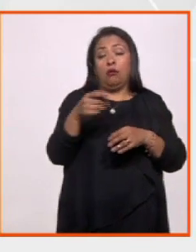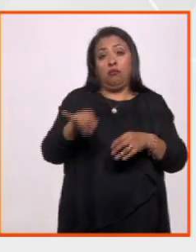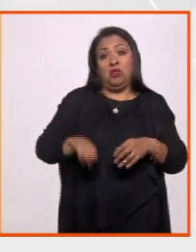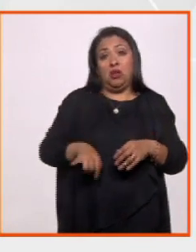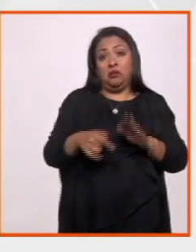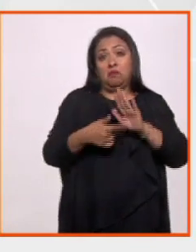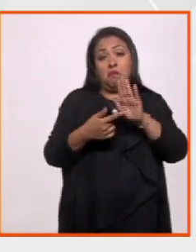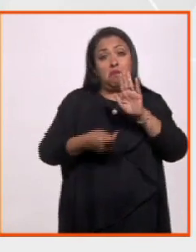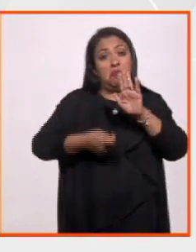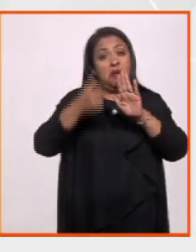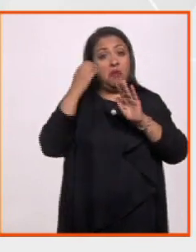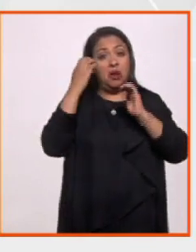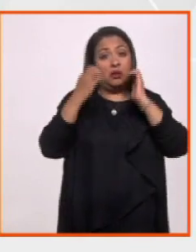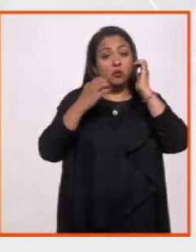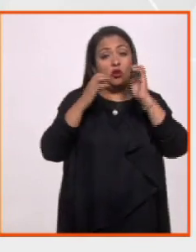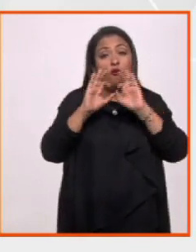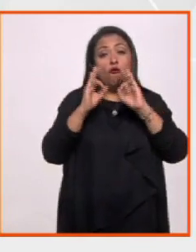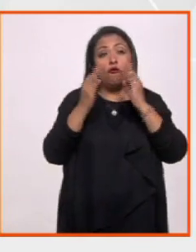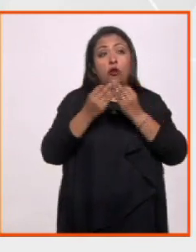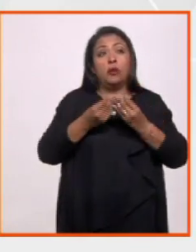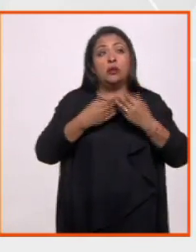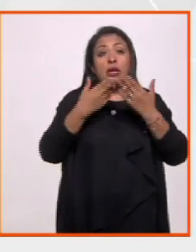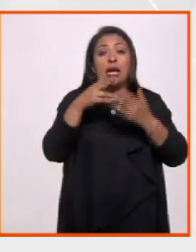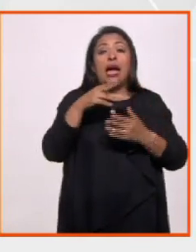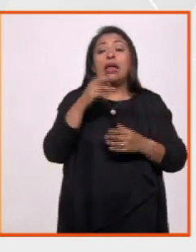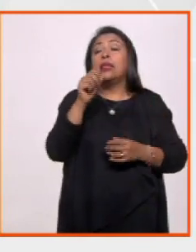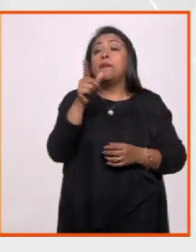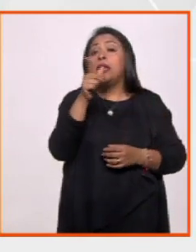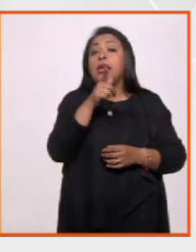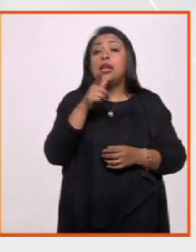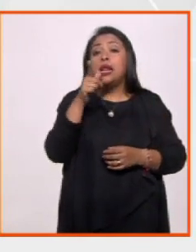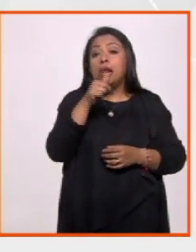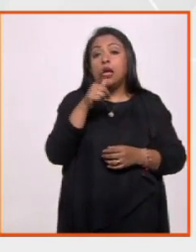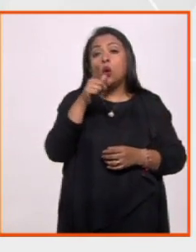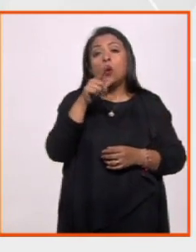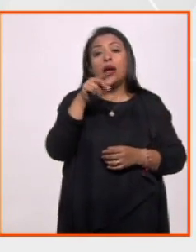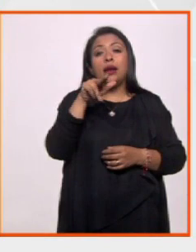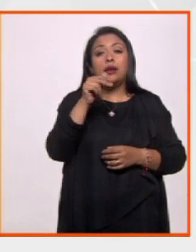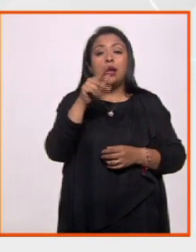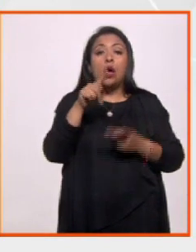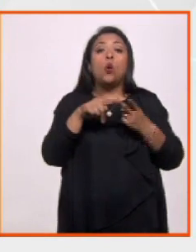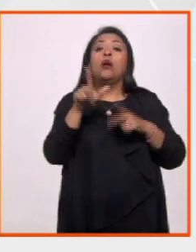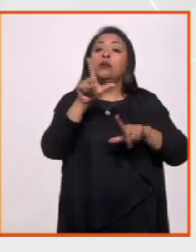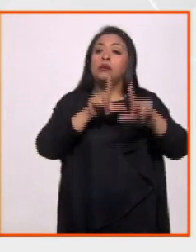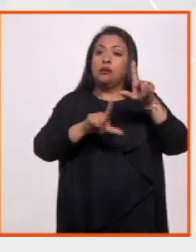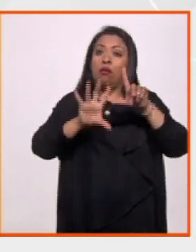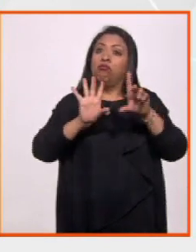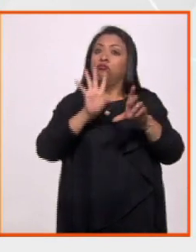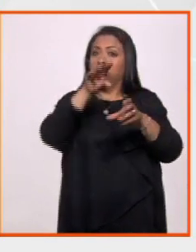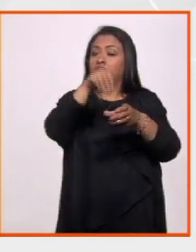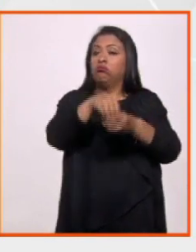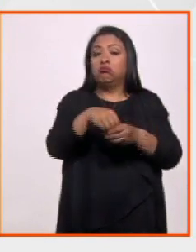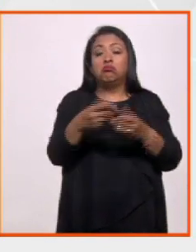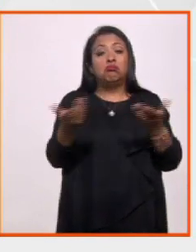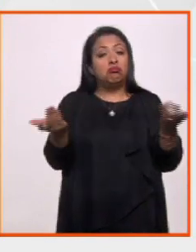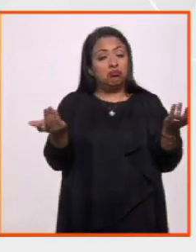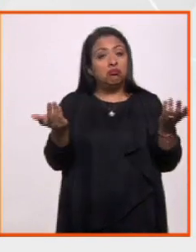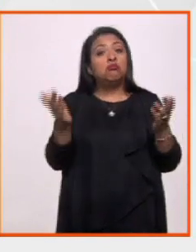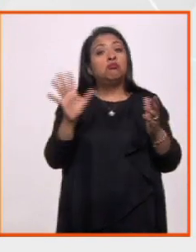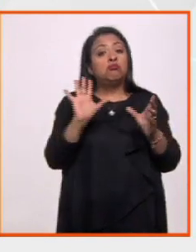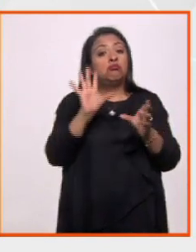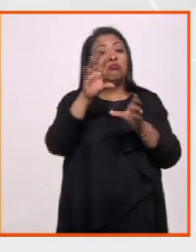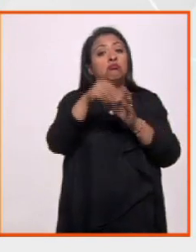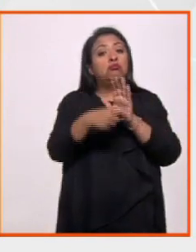Artes que se exhibe con lenguaje náhuatl y también con lenguaje de señas. Bueno, pues inclusivo también, una muestra